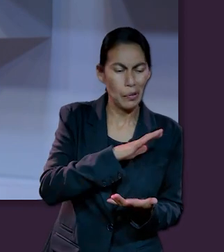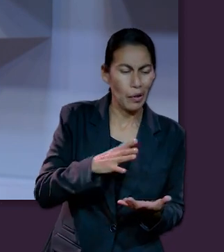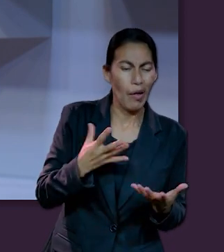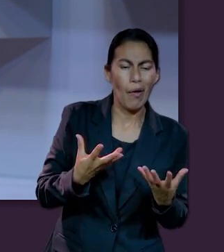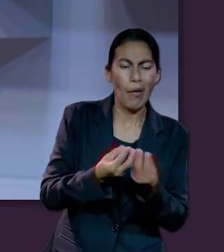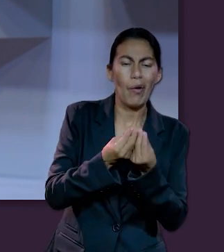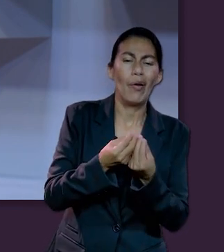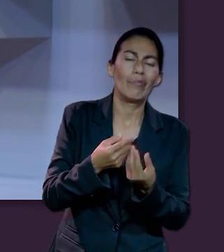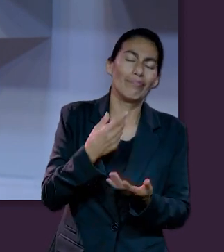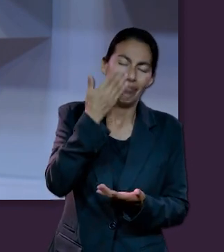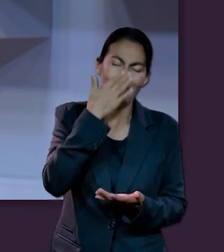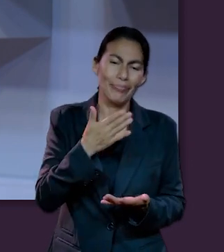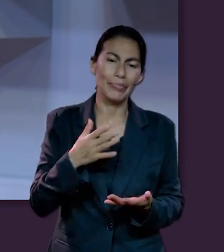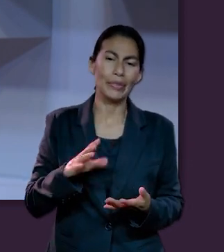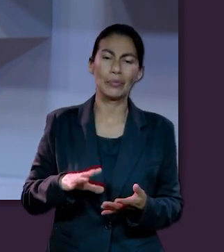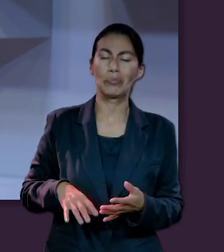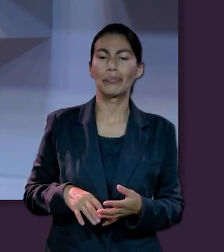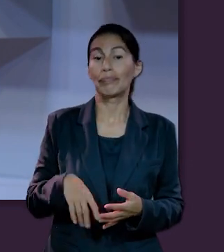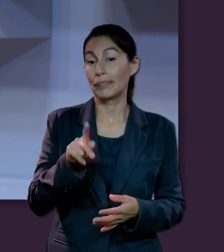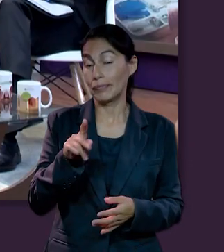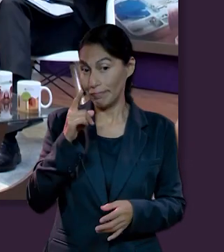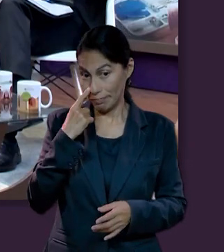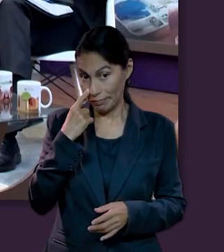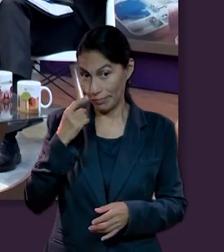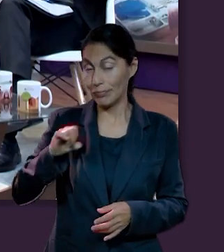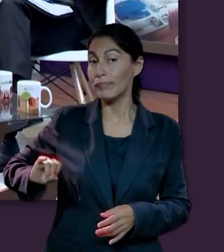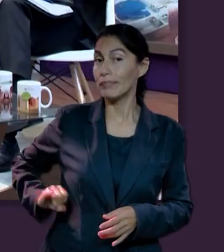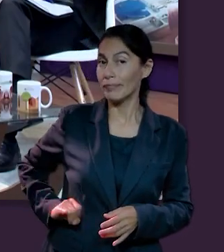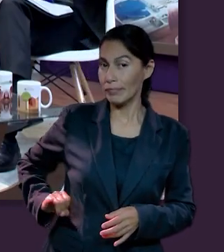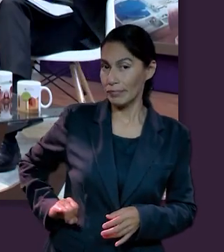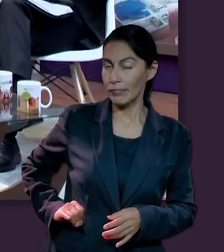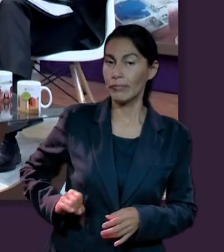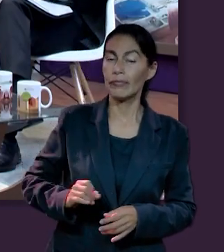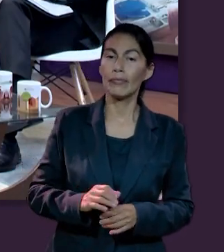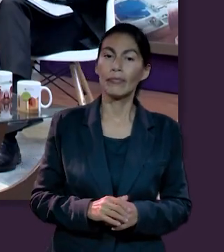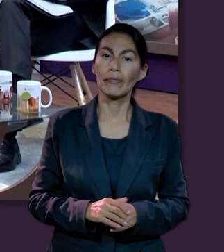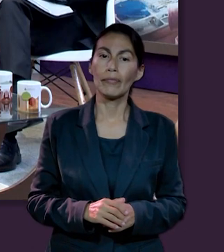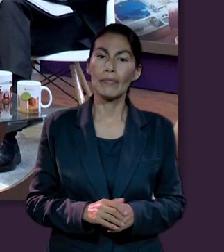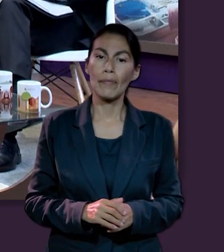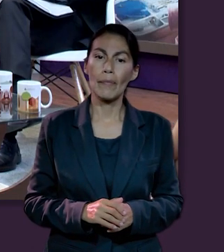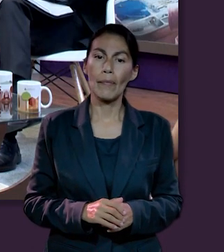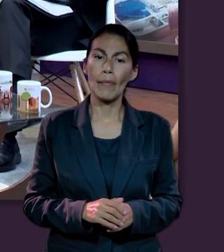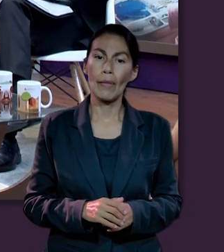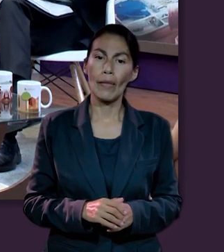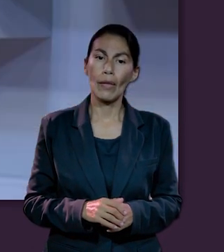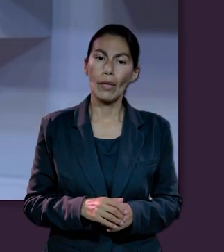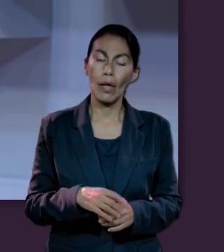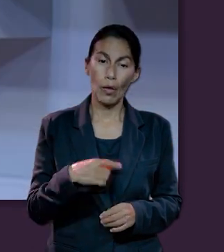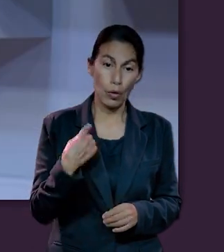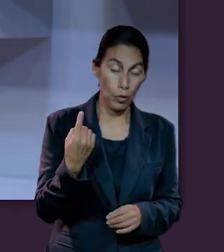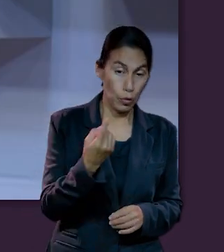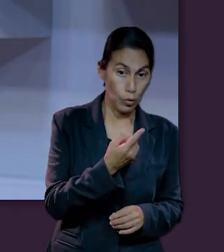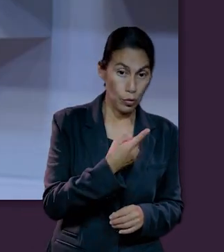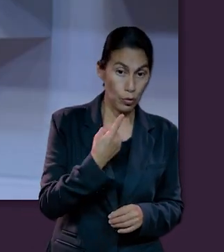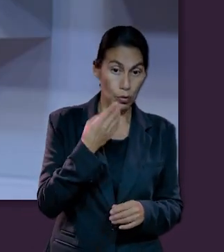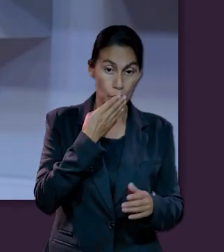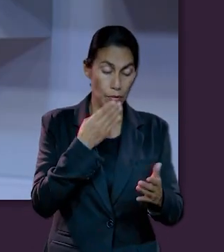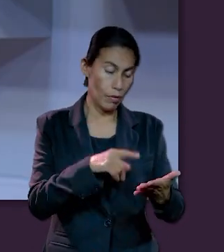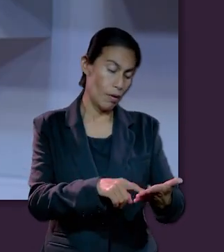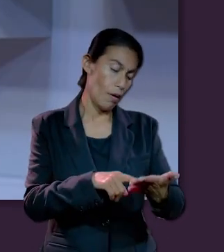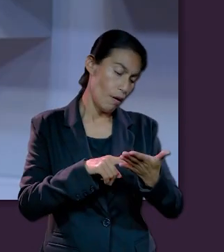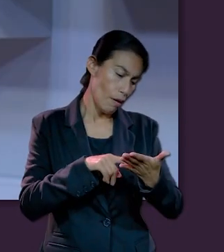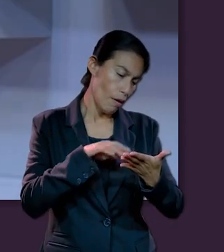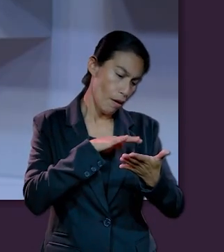abarcar todo completamente. Y hay algo interesante, y es que cuando basamos